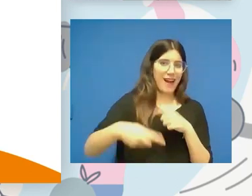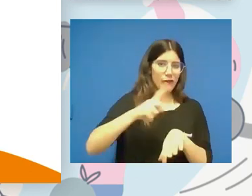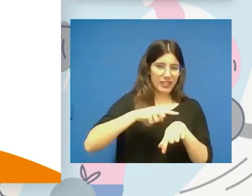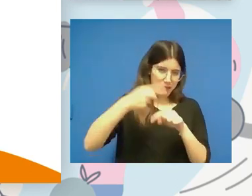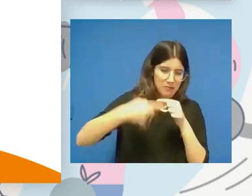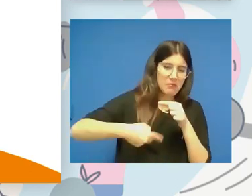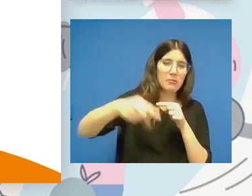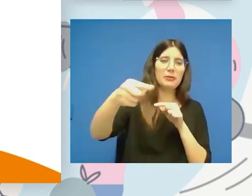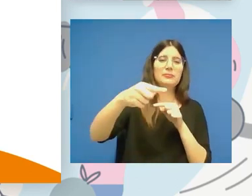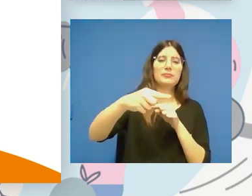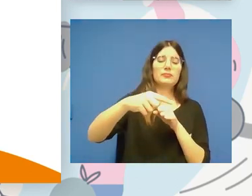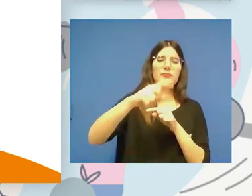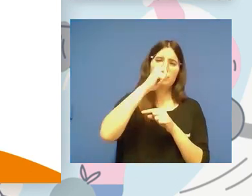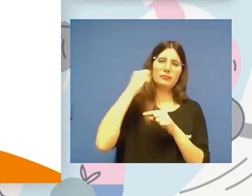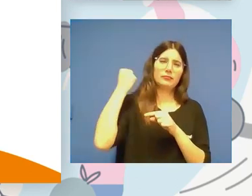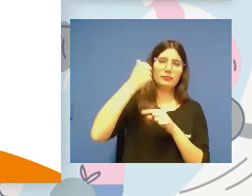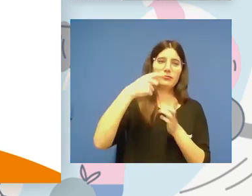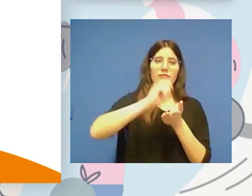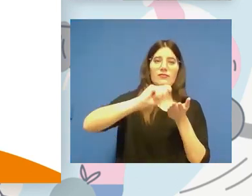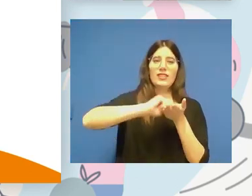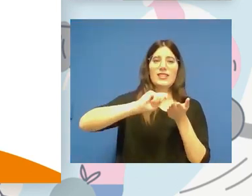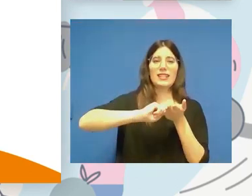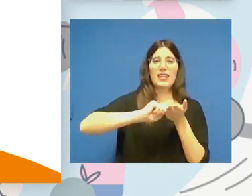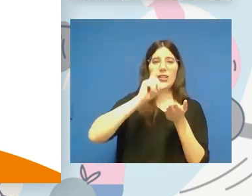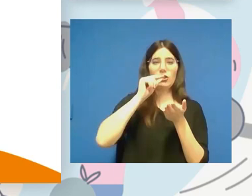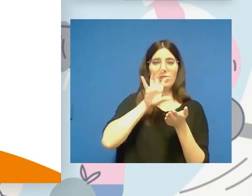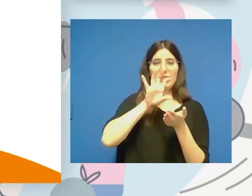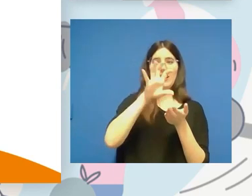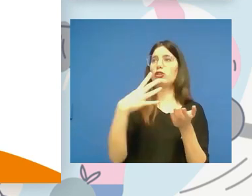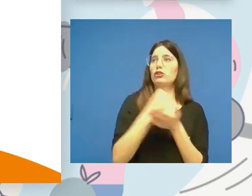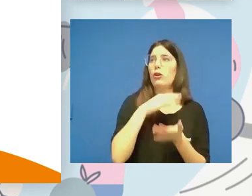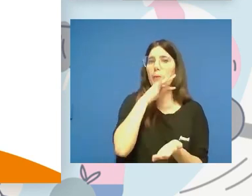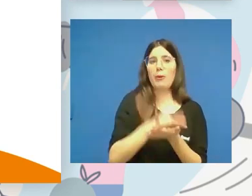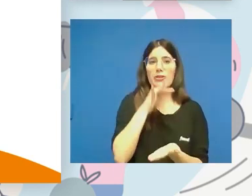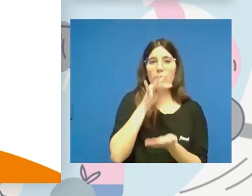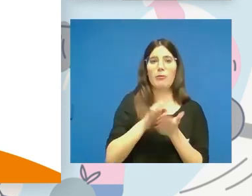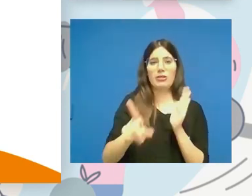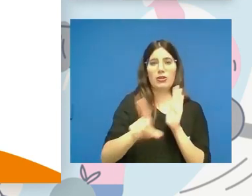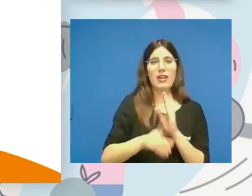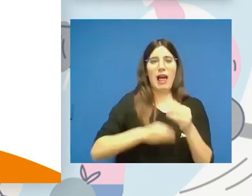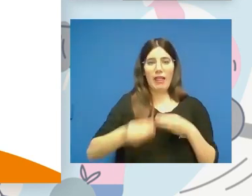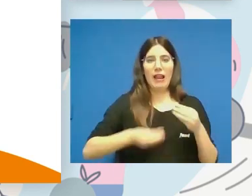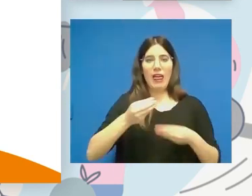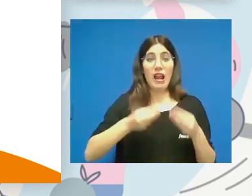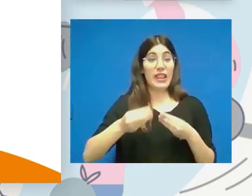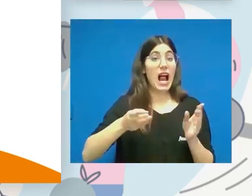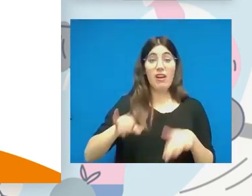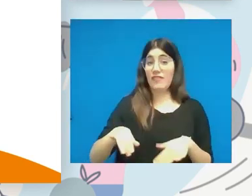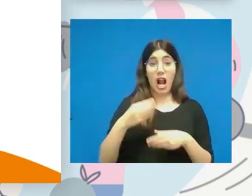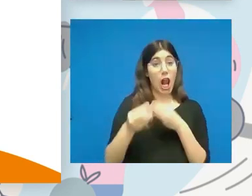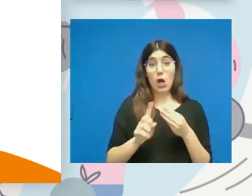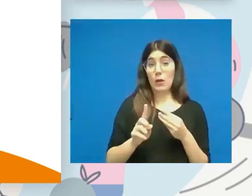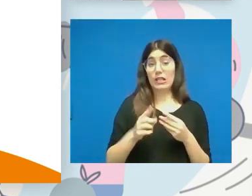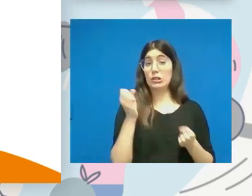Han pasado varios secretarios de Estado, todos prometiendo que iban a hacer la ley del deporte y la ley del deporte seguía ahí a veces